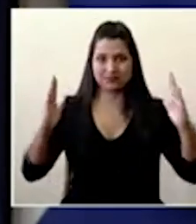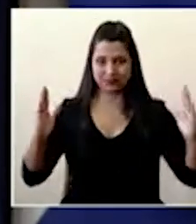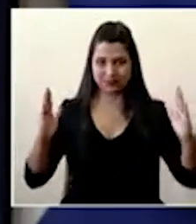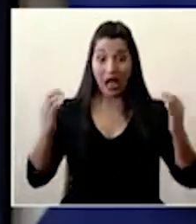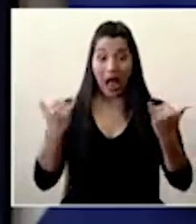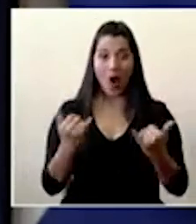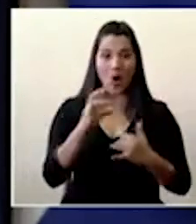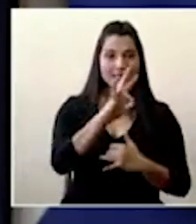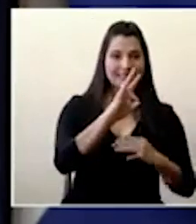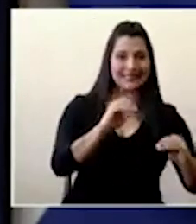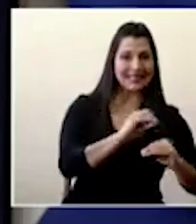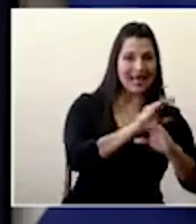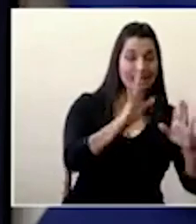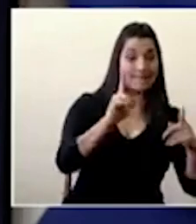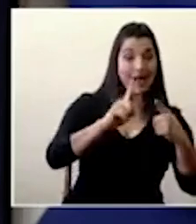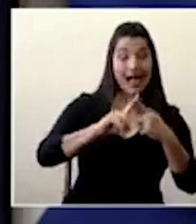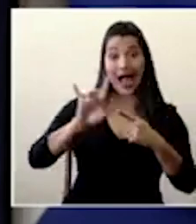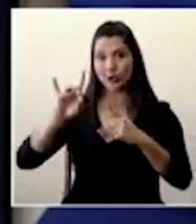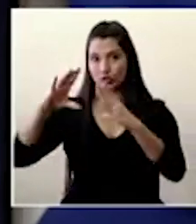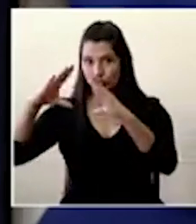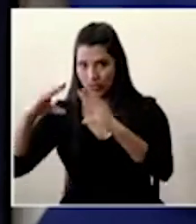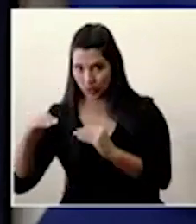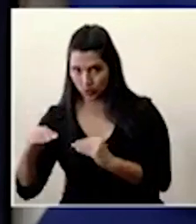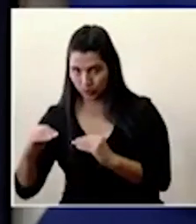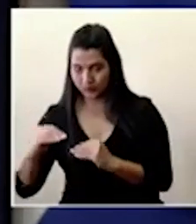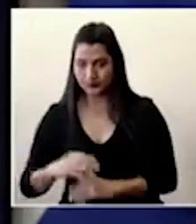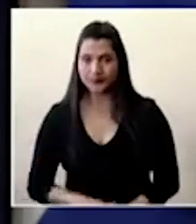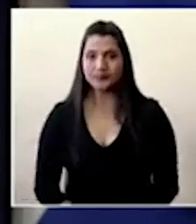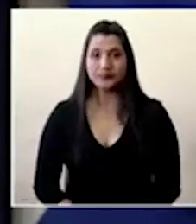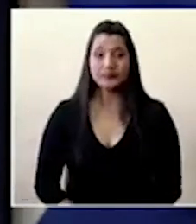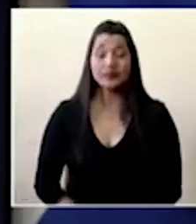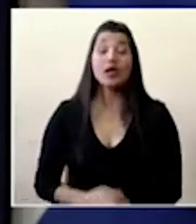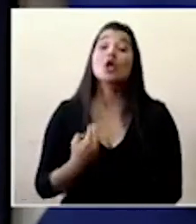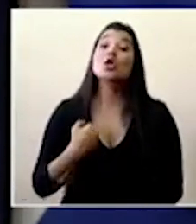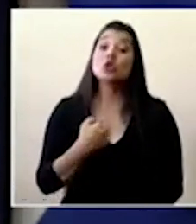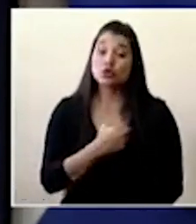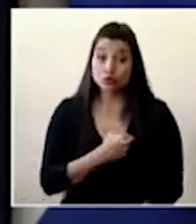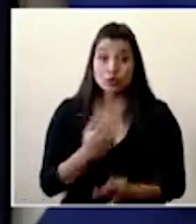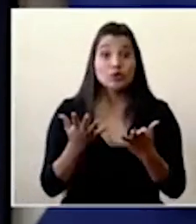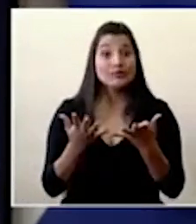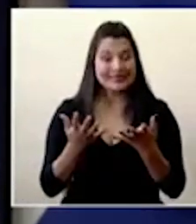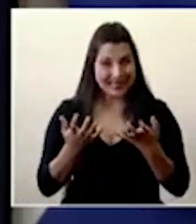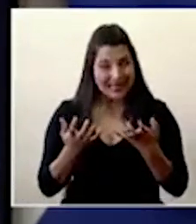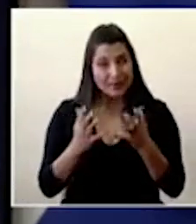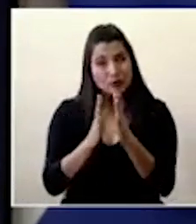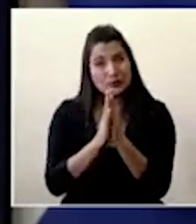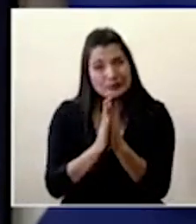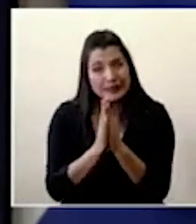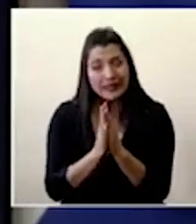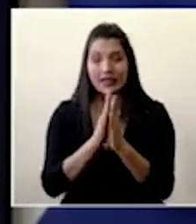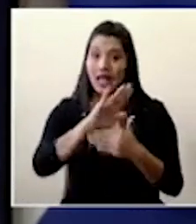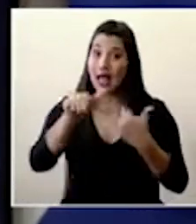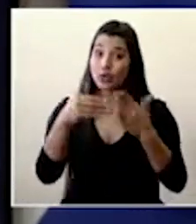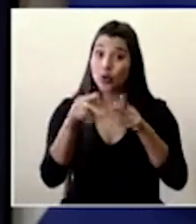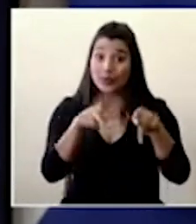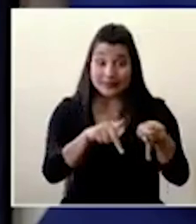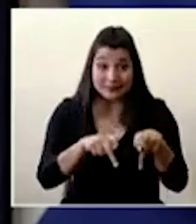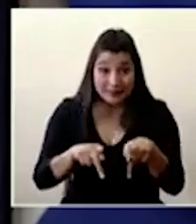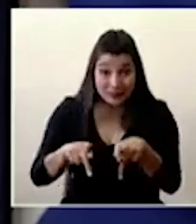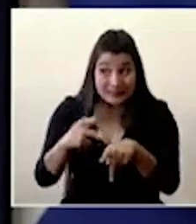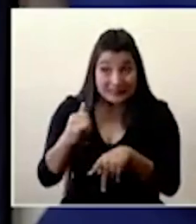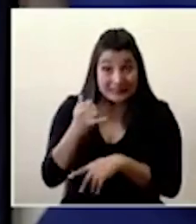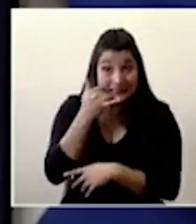las 7 de la mañana a las 8 de la noche. Si quisiéramos pedirle a todos los usuarios,